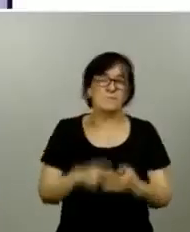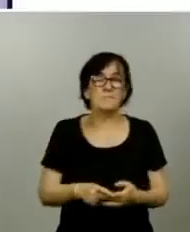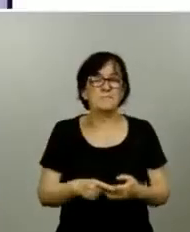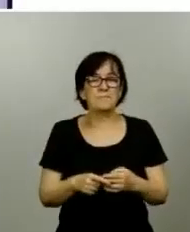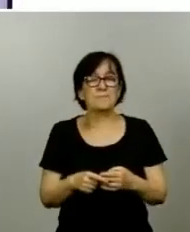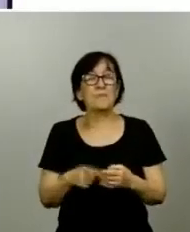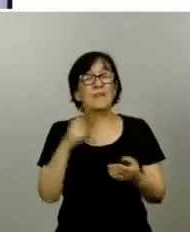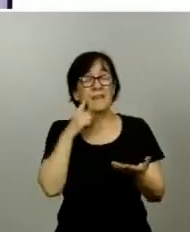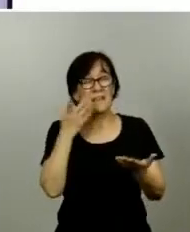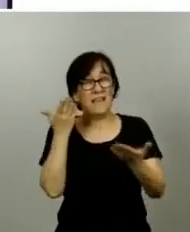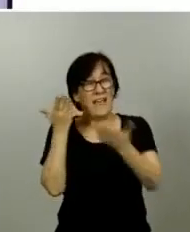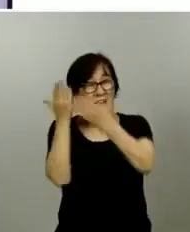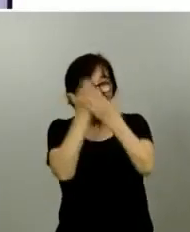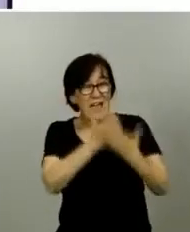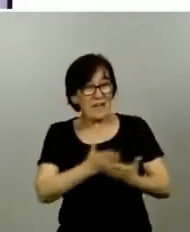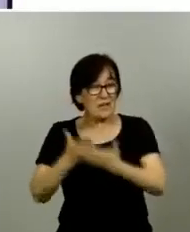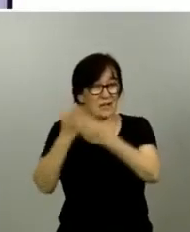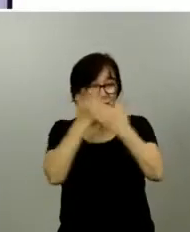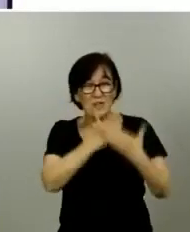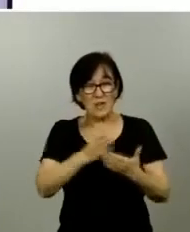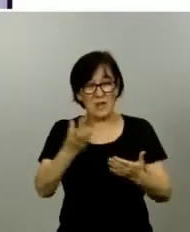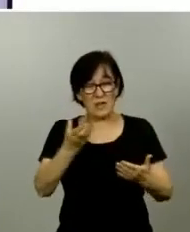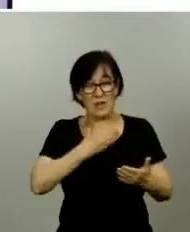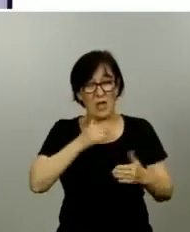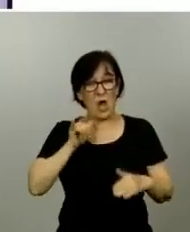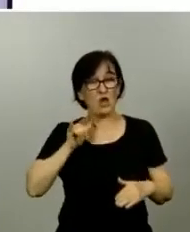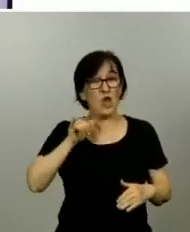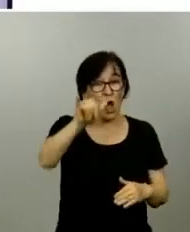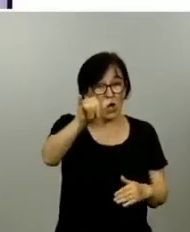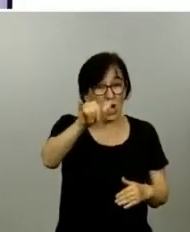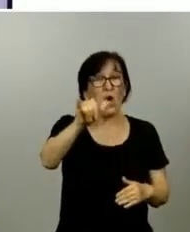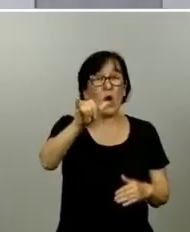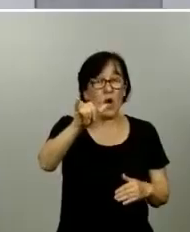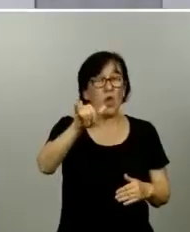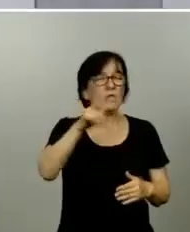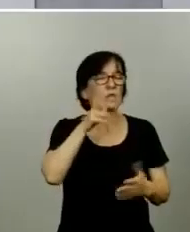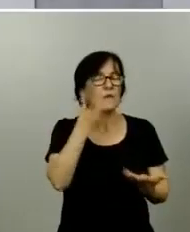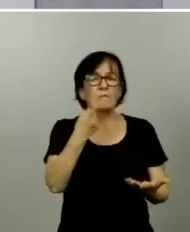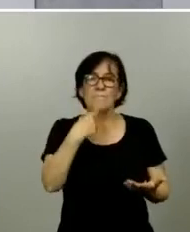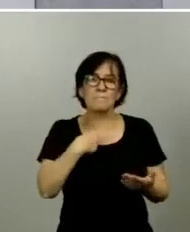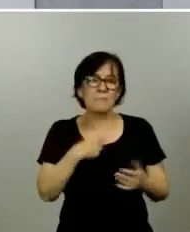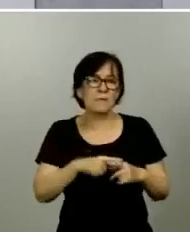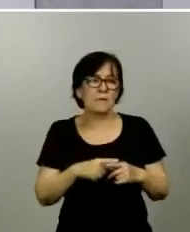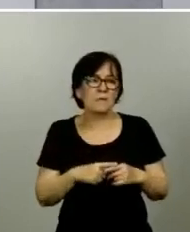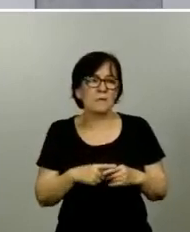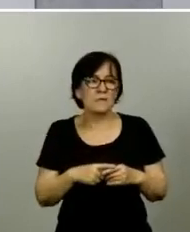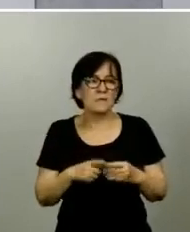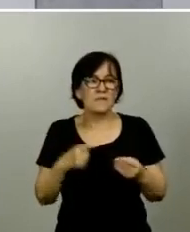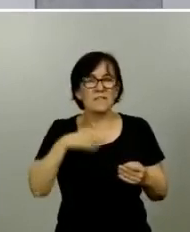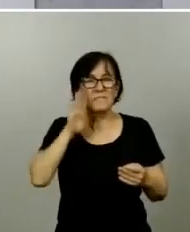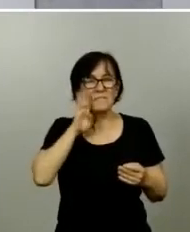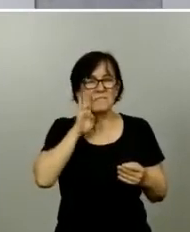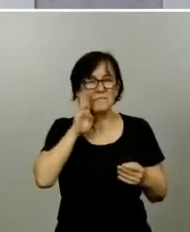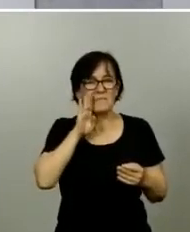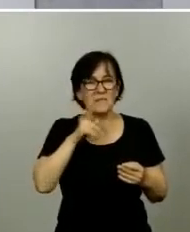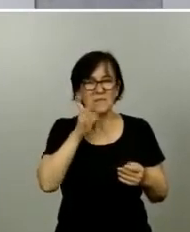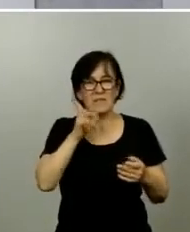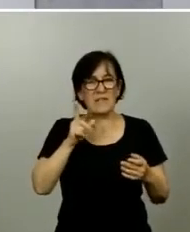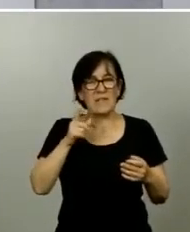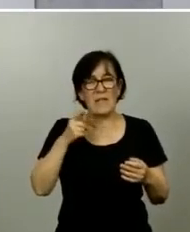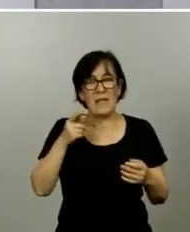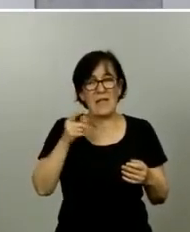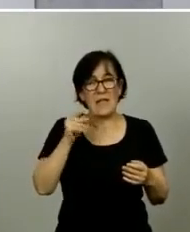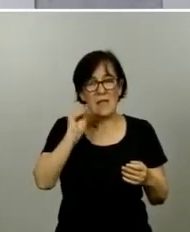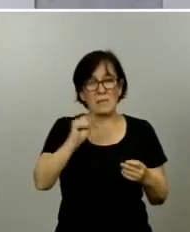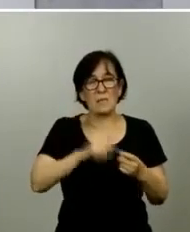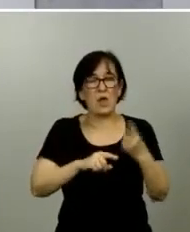seroprevalencia de un municipio de Madrid de Torrejón ahí me va a permitir que comente a respecto a esta pregunta un par